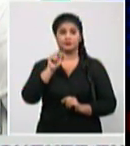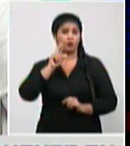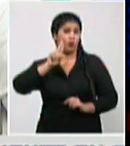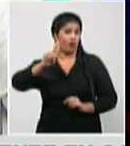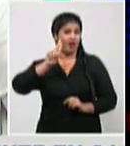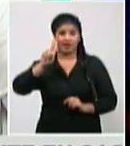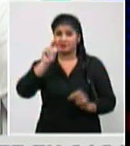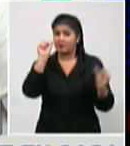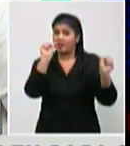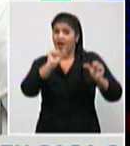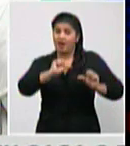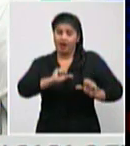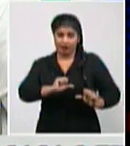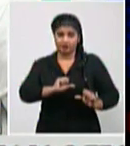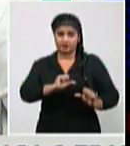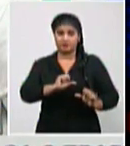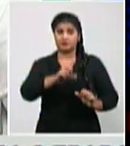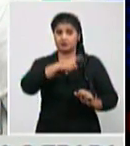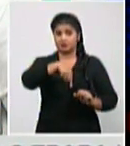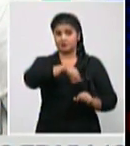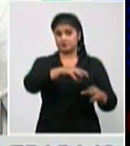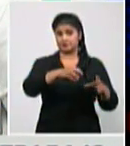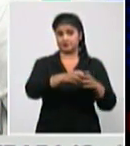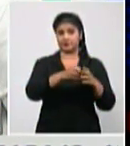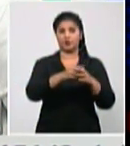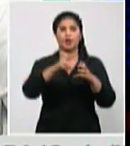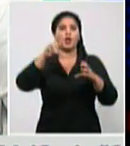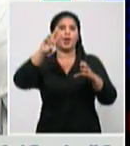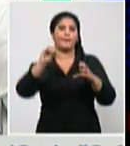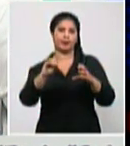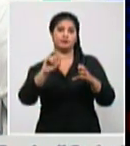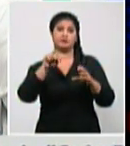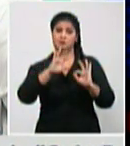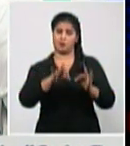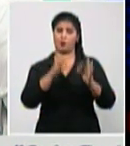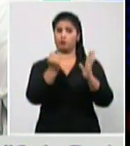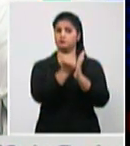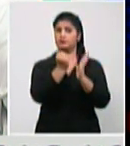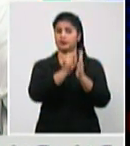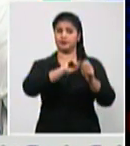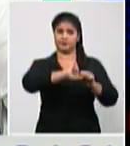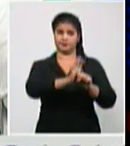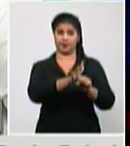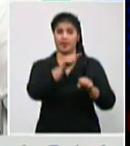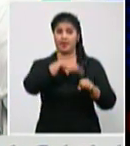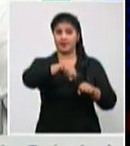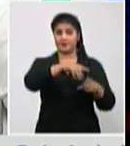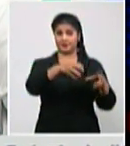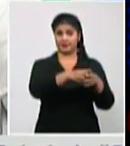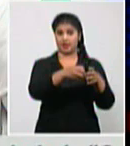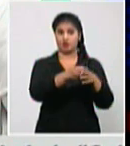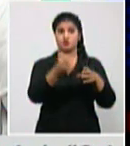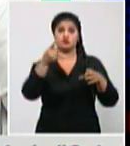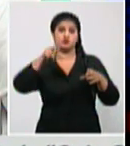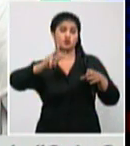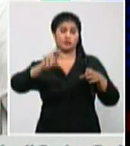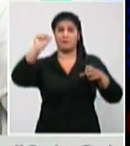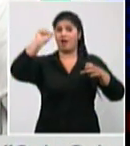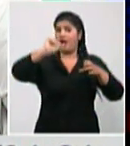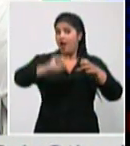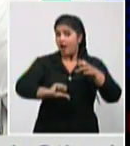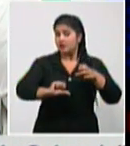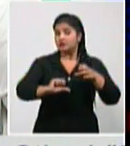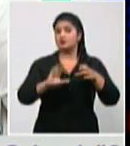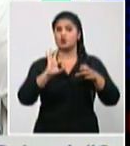eh diagnosticados confirmados con COVID de ello 12 críticos y 8 graves